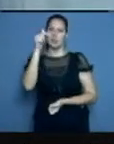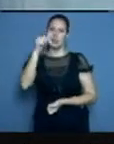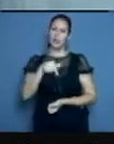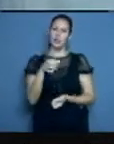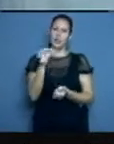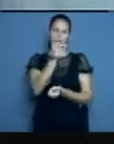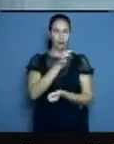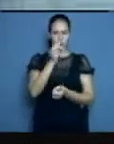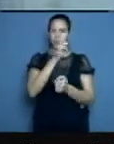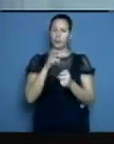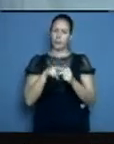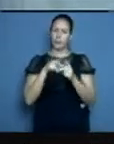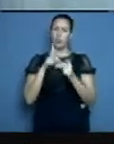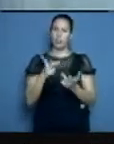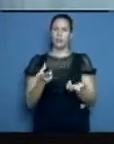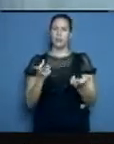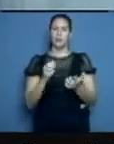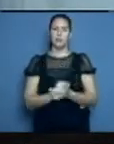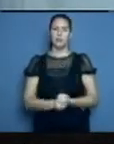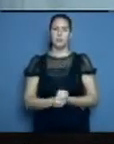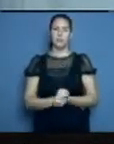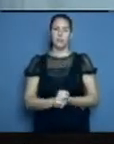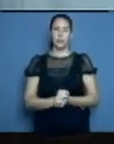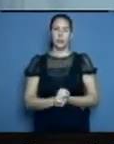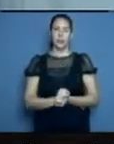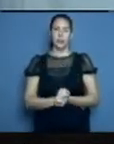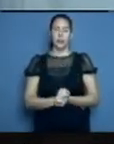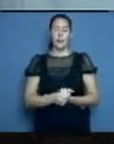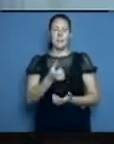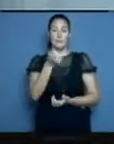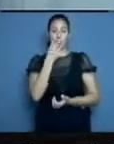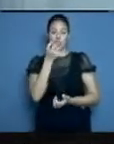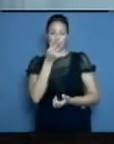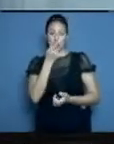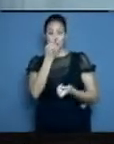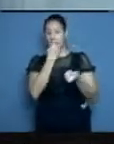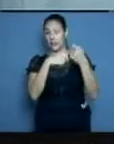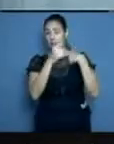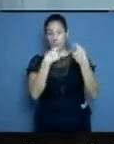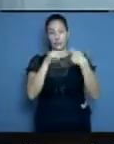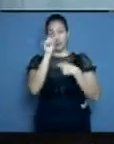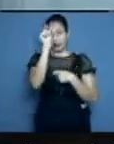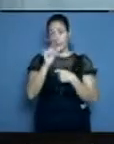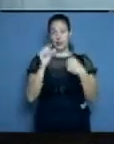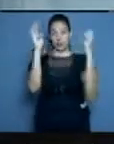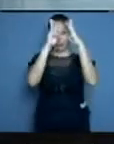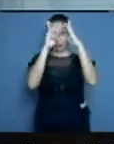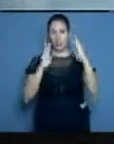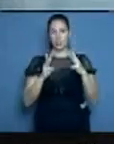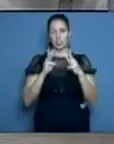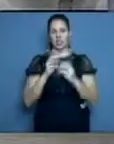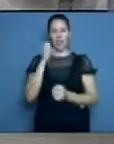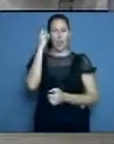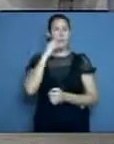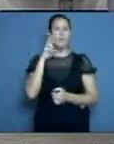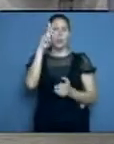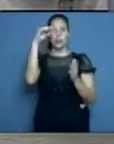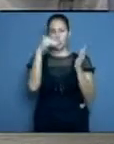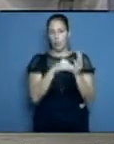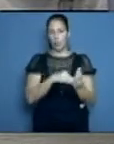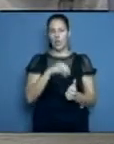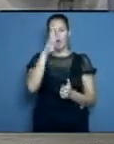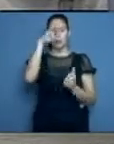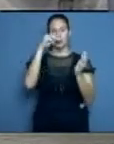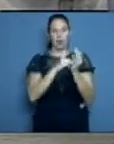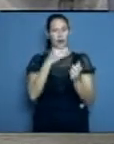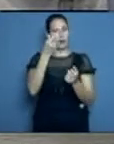sobre todo. Dice, tratamientos que exceden los 2.000, los 2.500 pesos. Ya aquí explicamos de que el